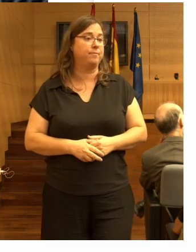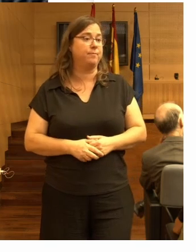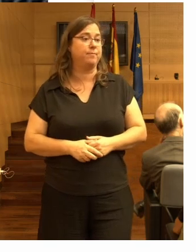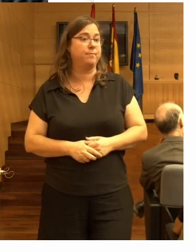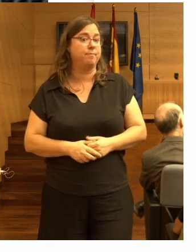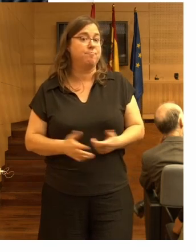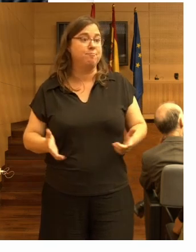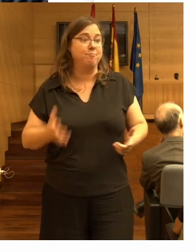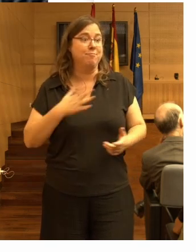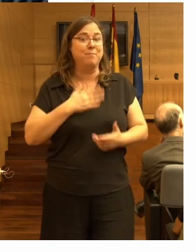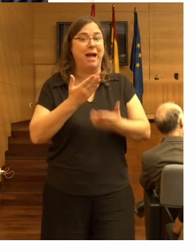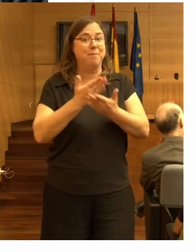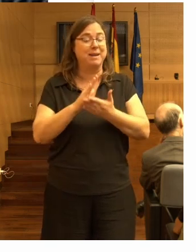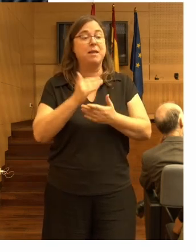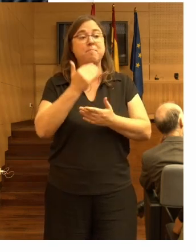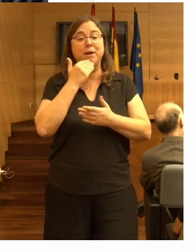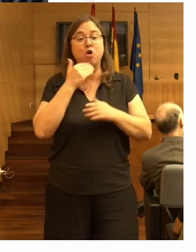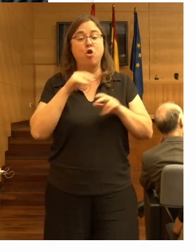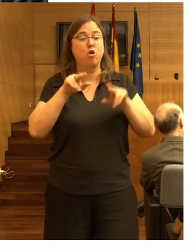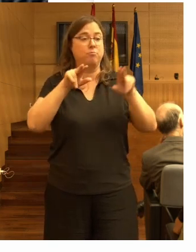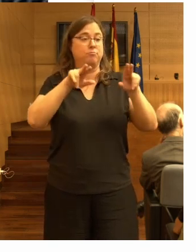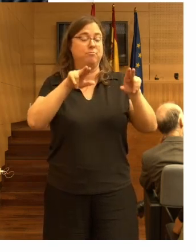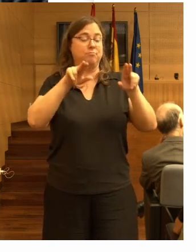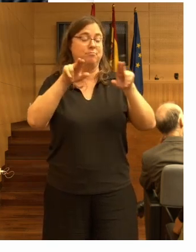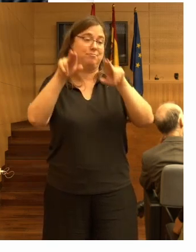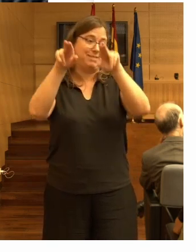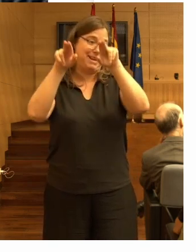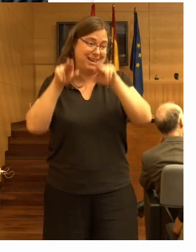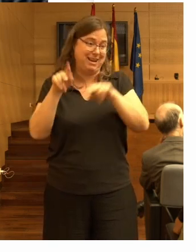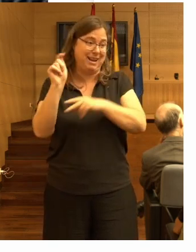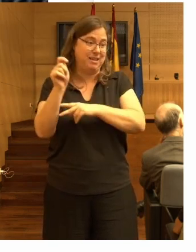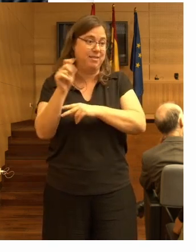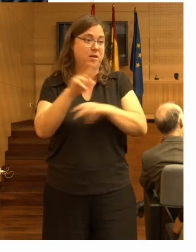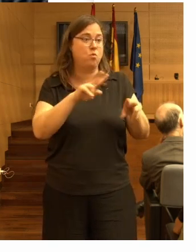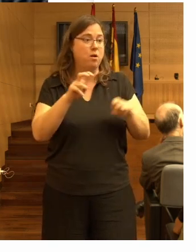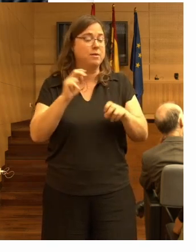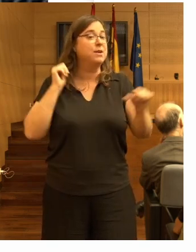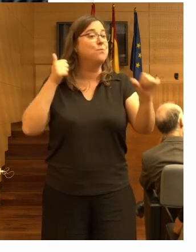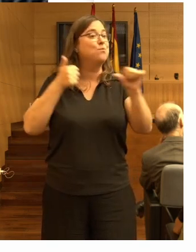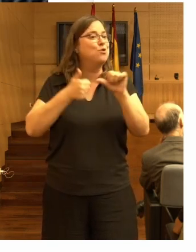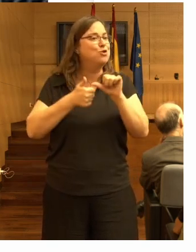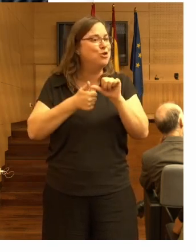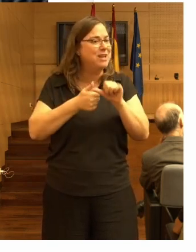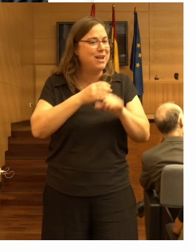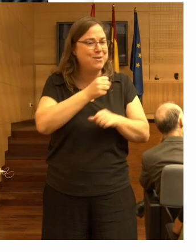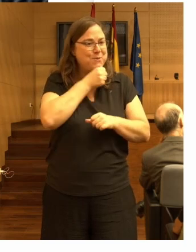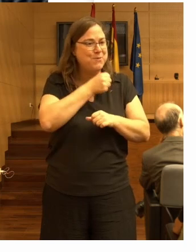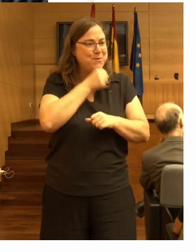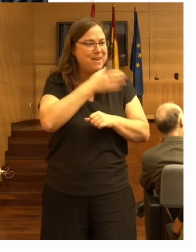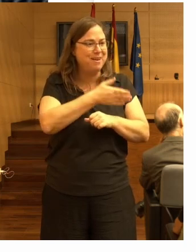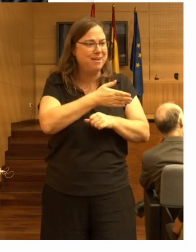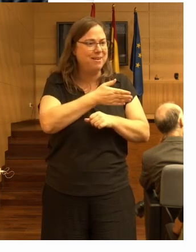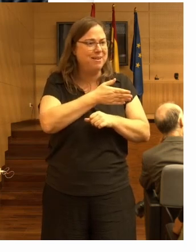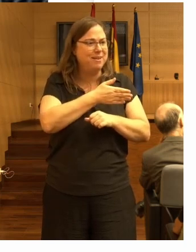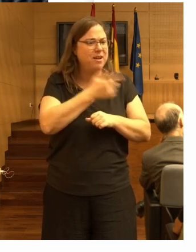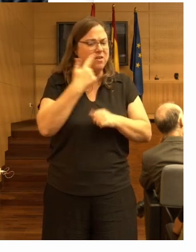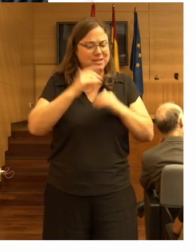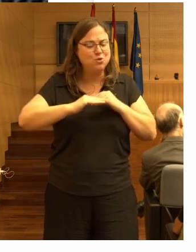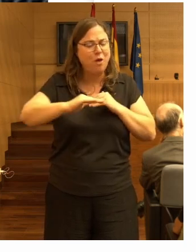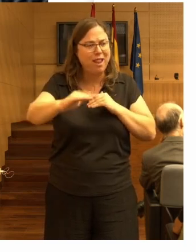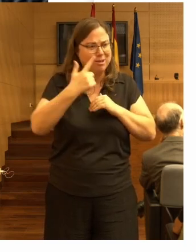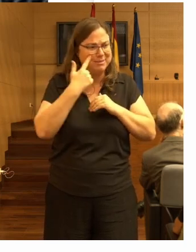probablemente no pase pero los que lleven hechos muchos años ¿os habéis fijado en el suelo?